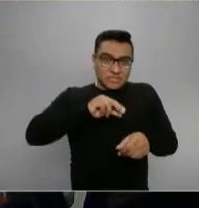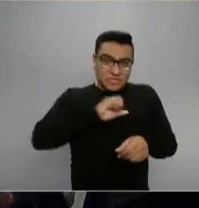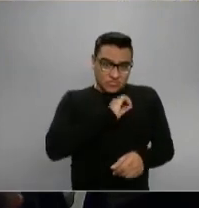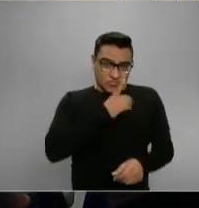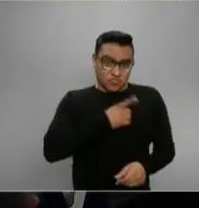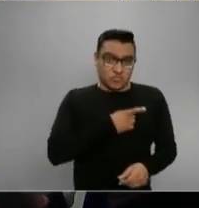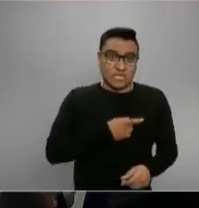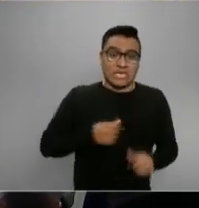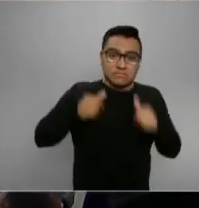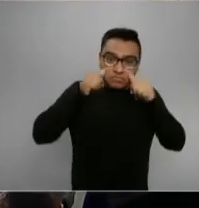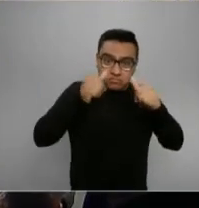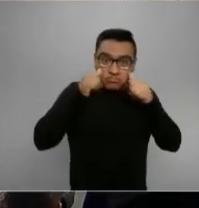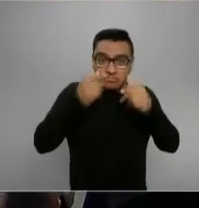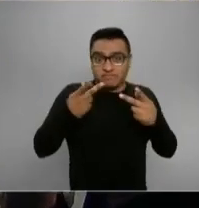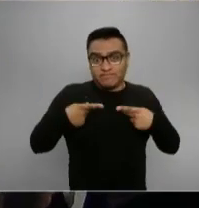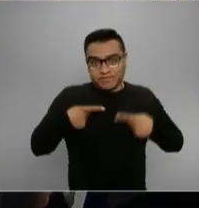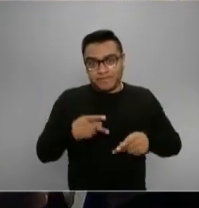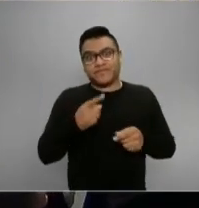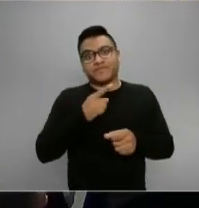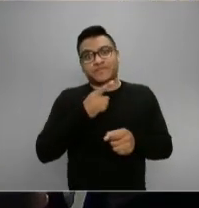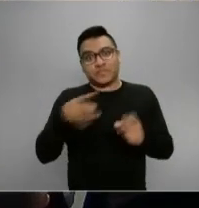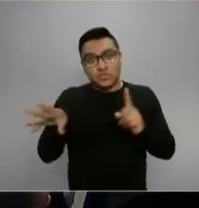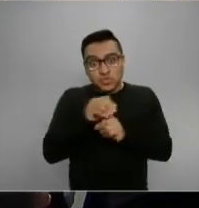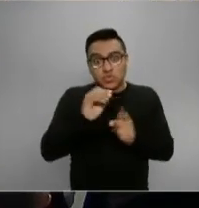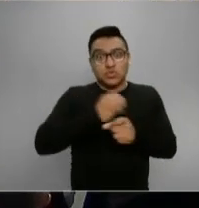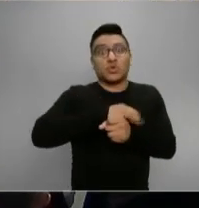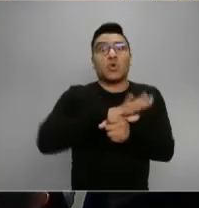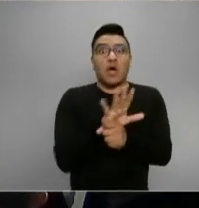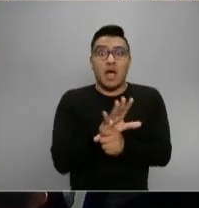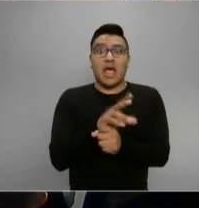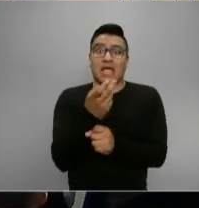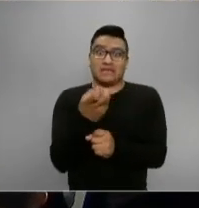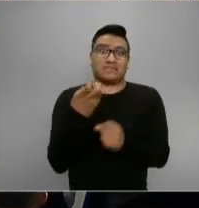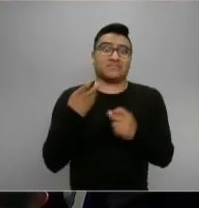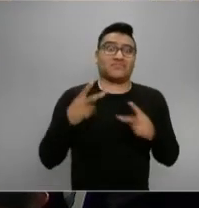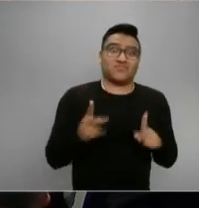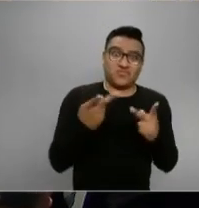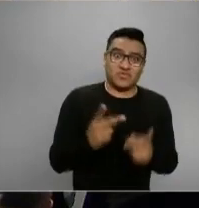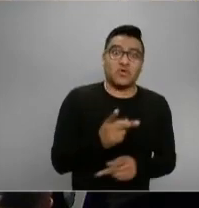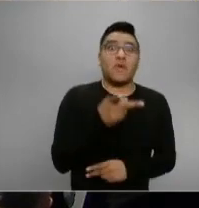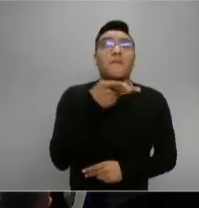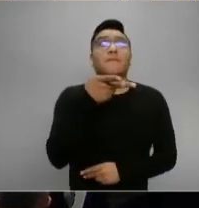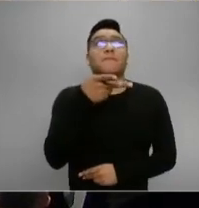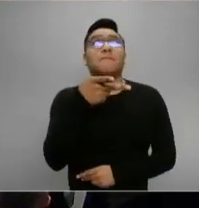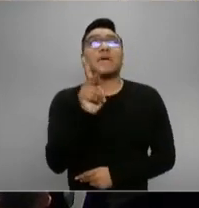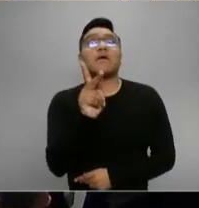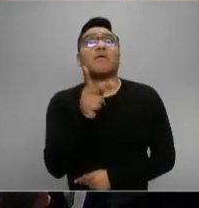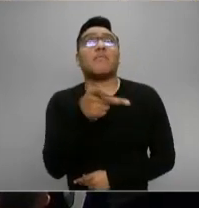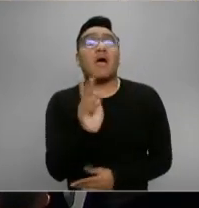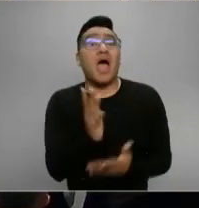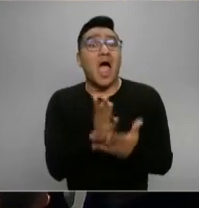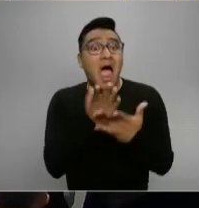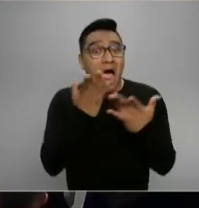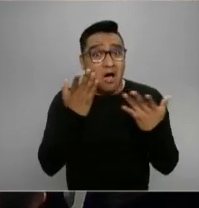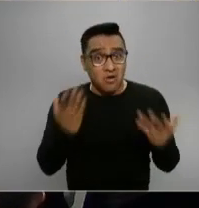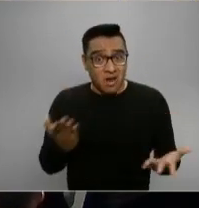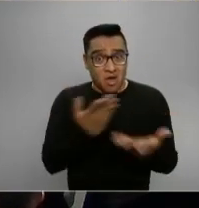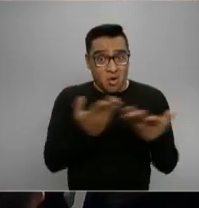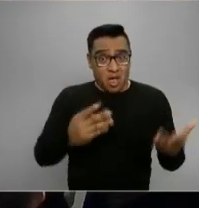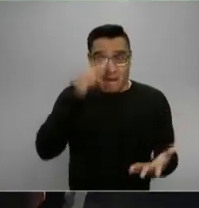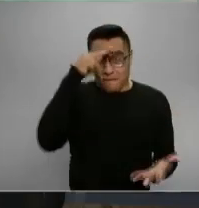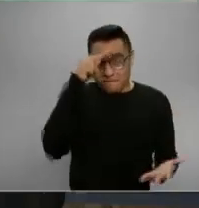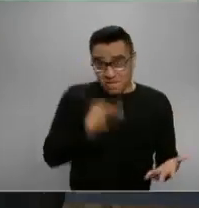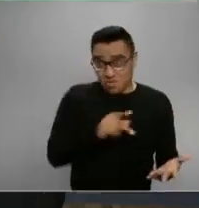de pacientes de coronavirus, sino que ahora se les está comprando a los chinos